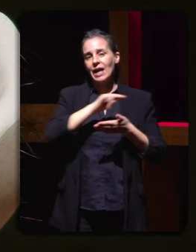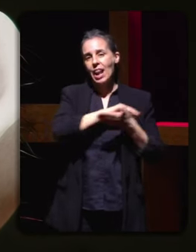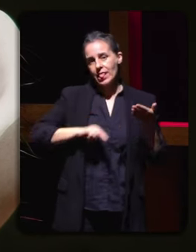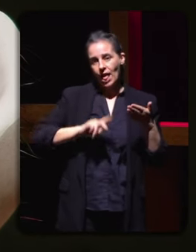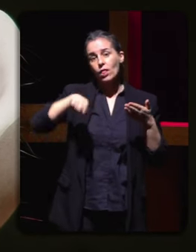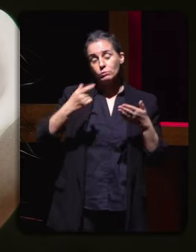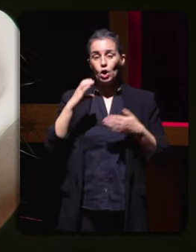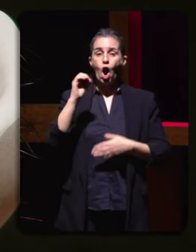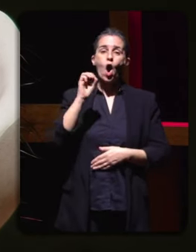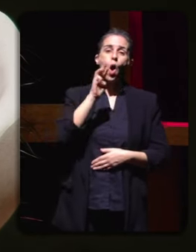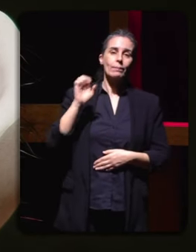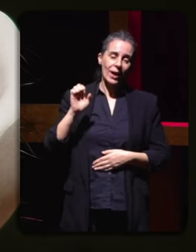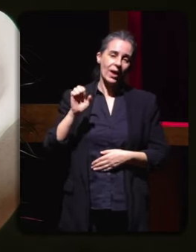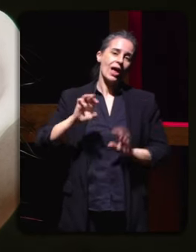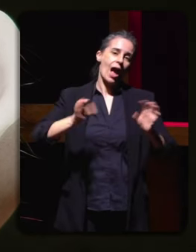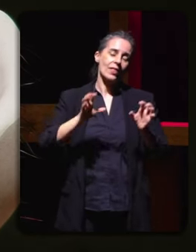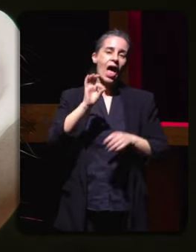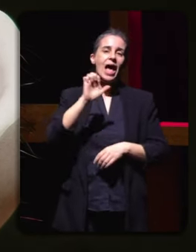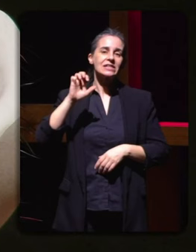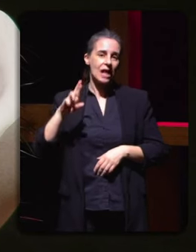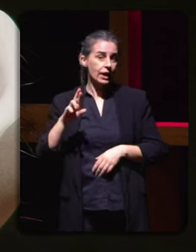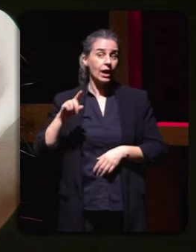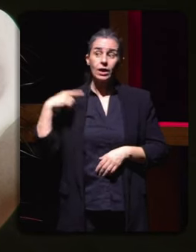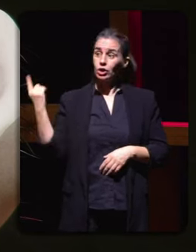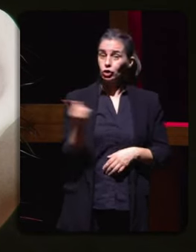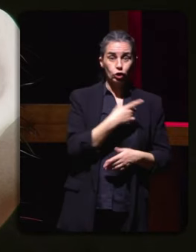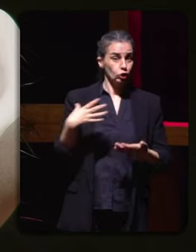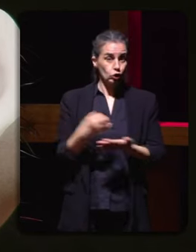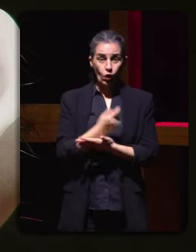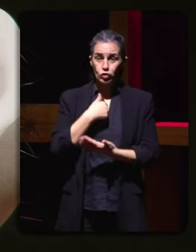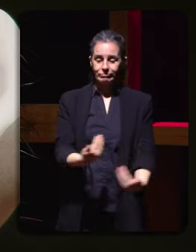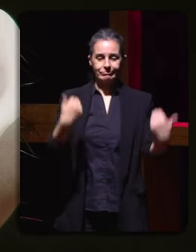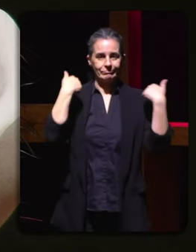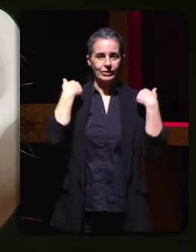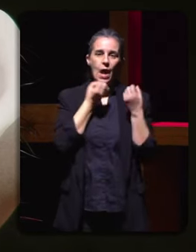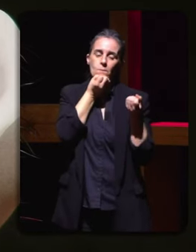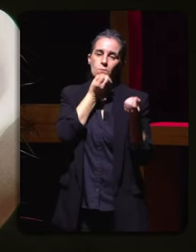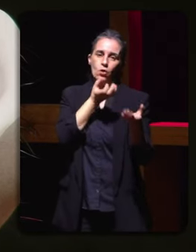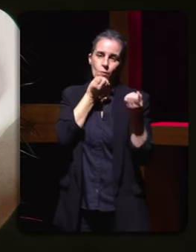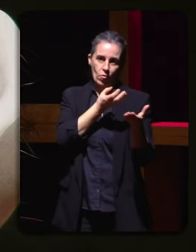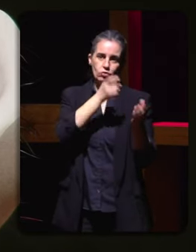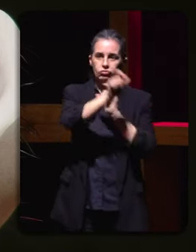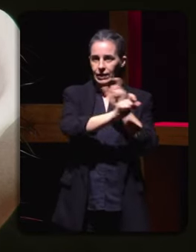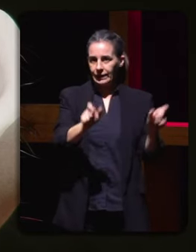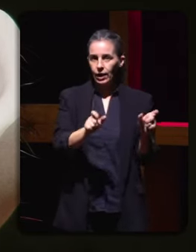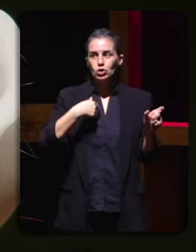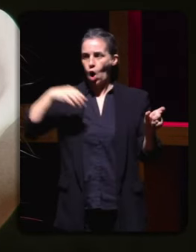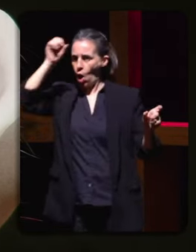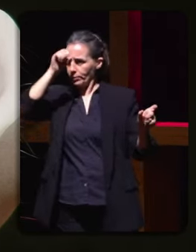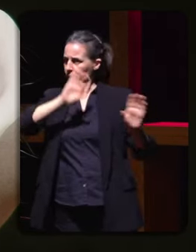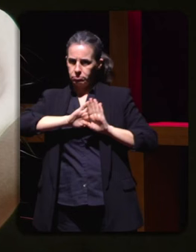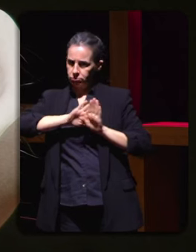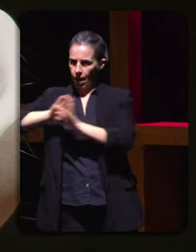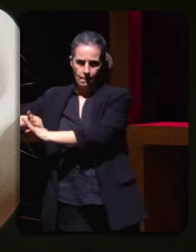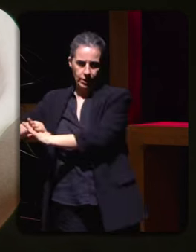emisoras, eu fiz sin información, o meu traballo era informar a xente, non opinar, pero